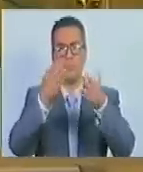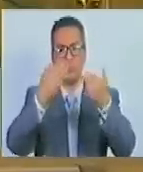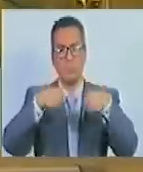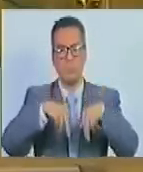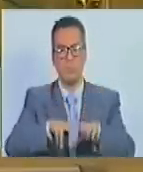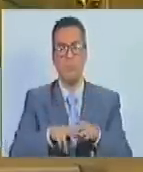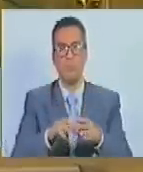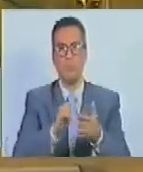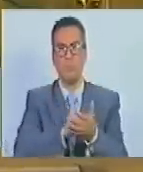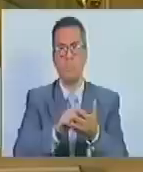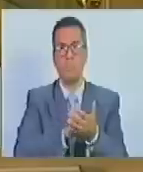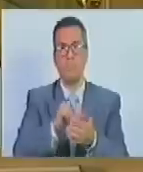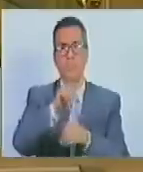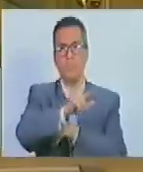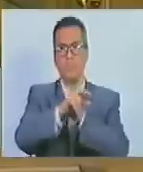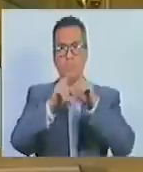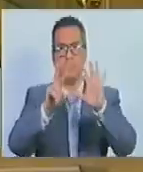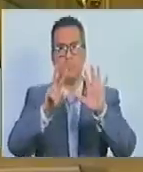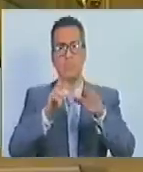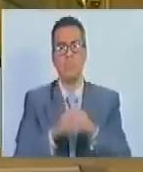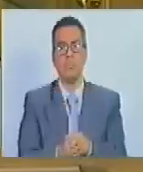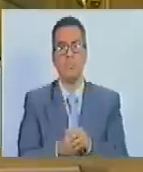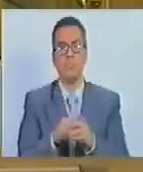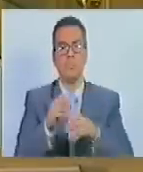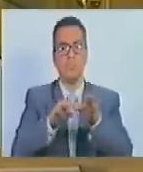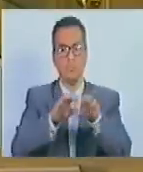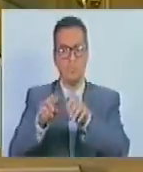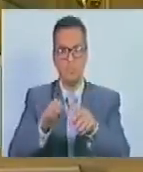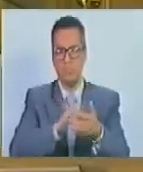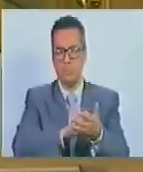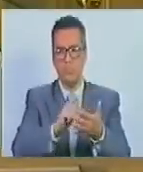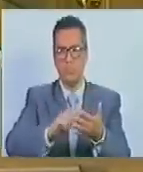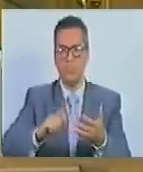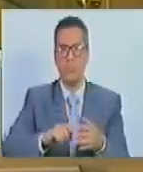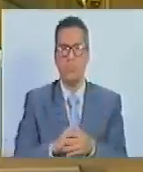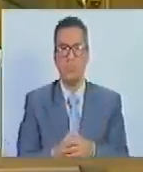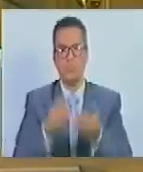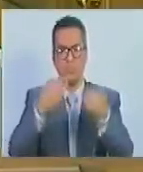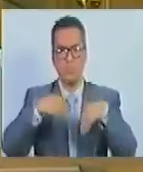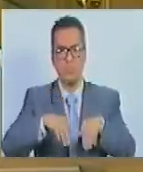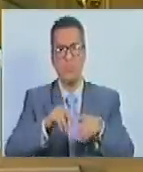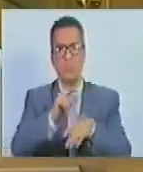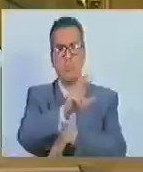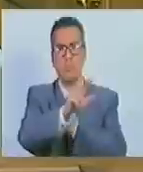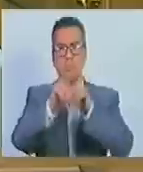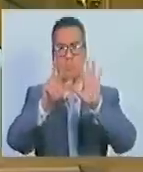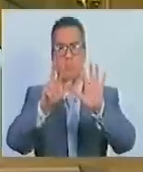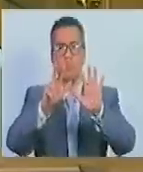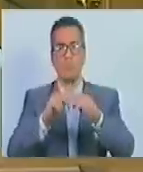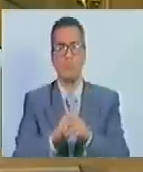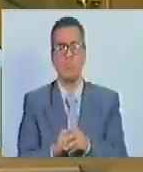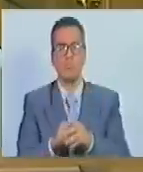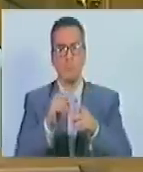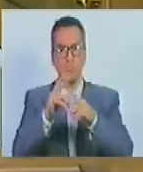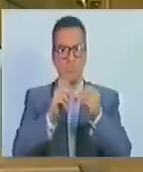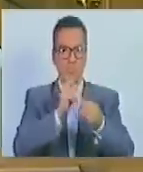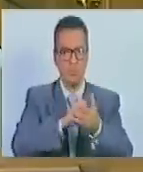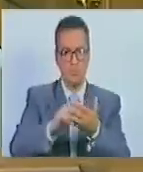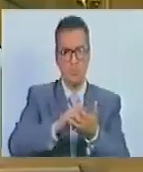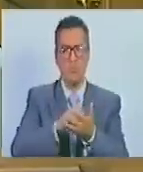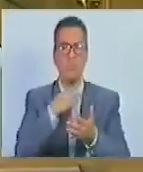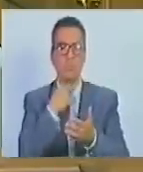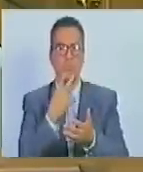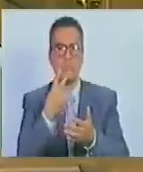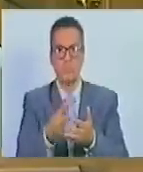pasa a ser el artículo 37, quedando redactado de la siguiente manera. Artículo 37. Las voceras o voceros del